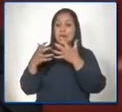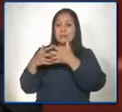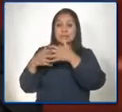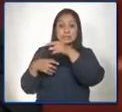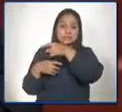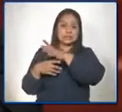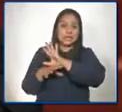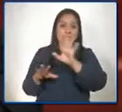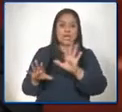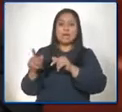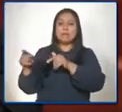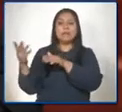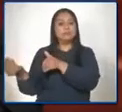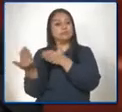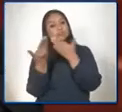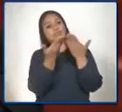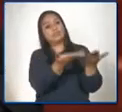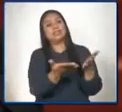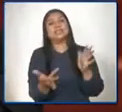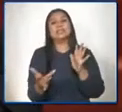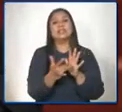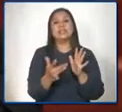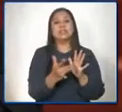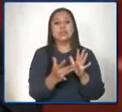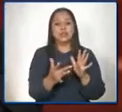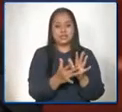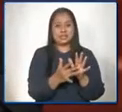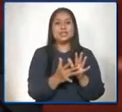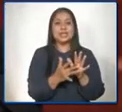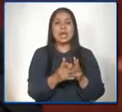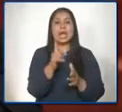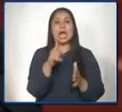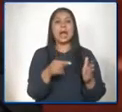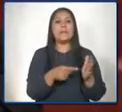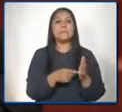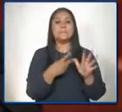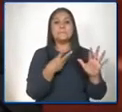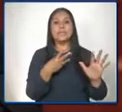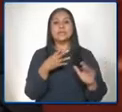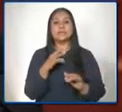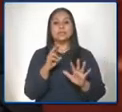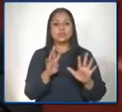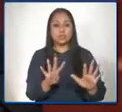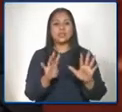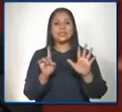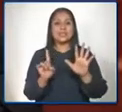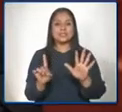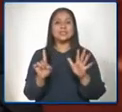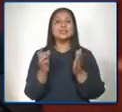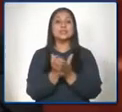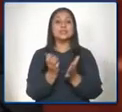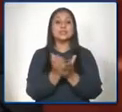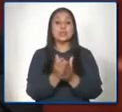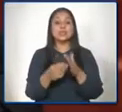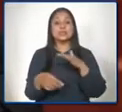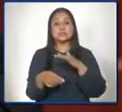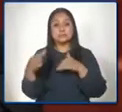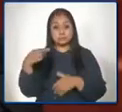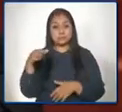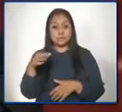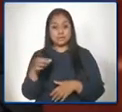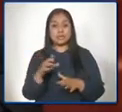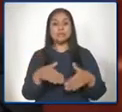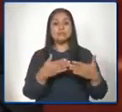dotar de tecnología en el aula a mil ochocientas noventa y seis escuelas del nivel primario serán beneficiados